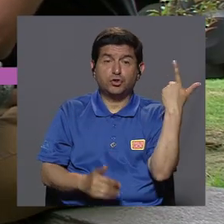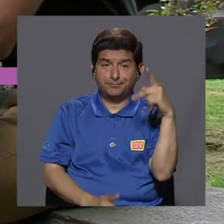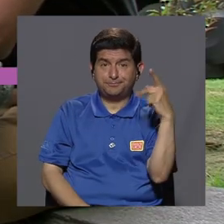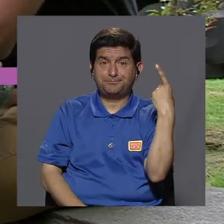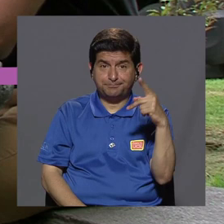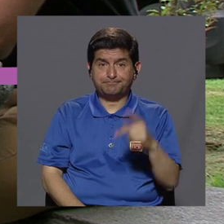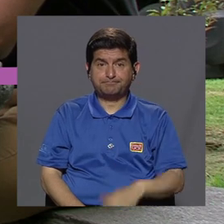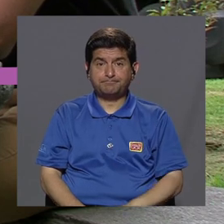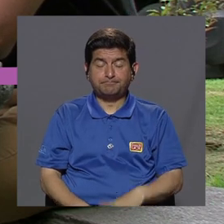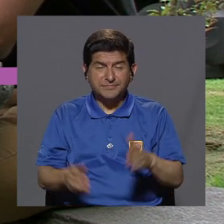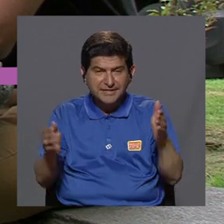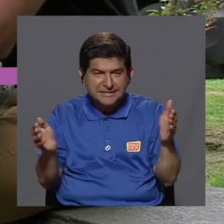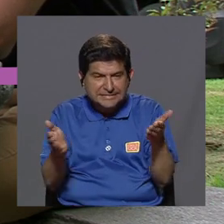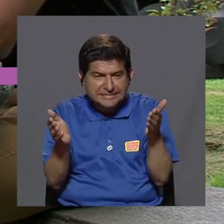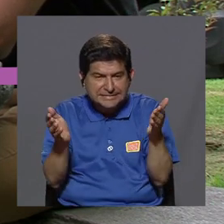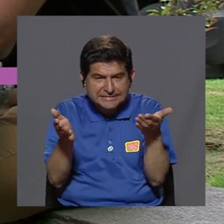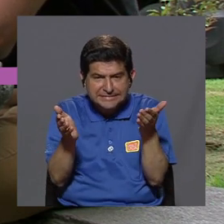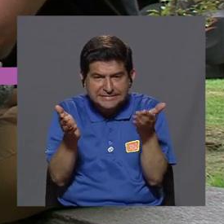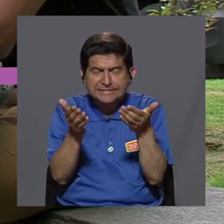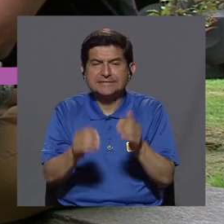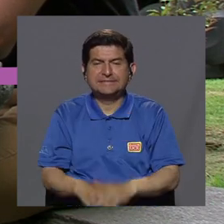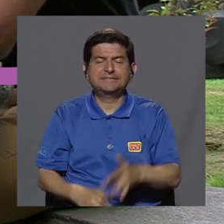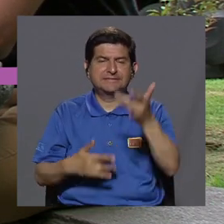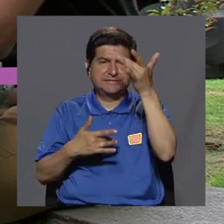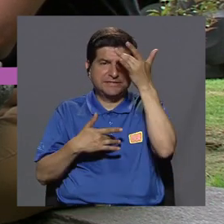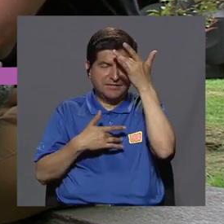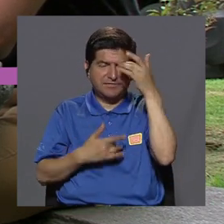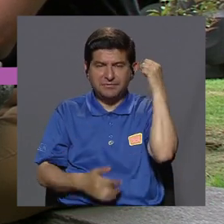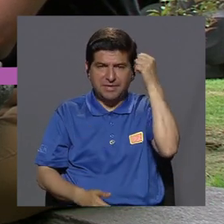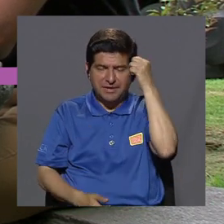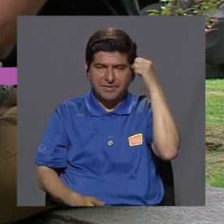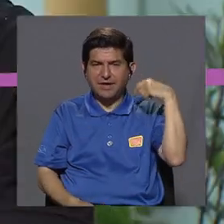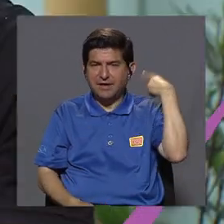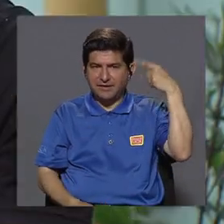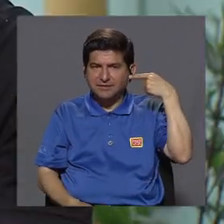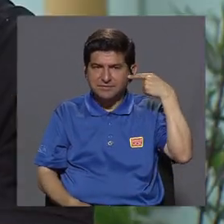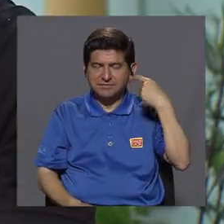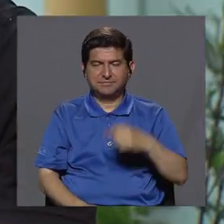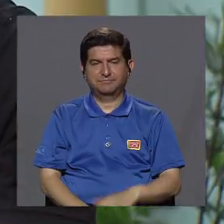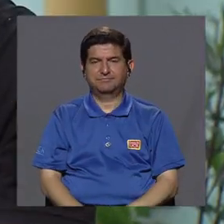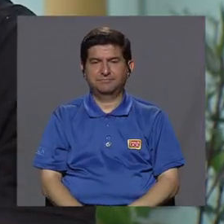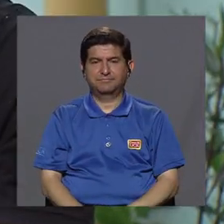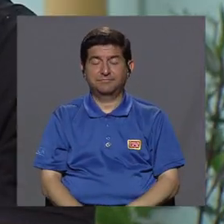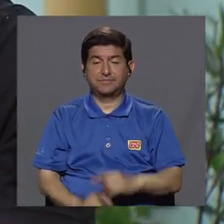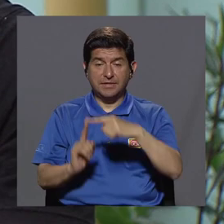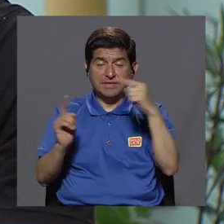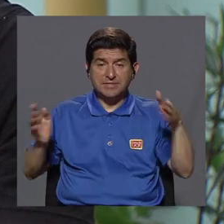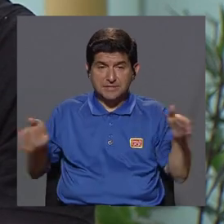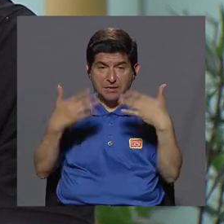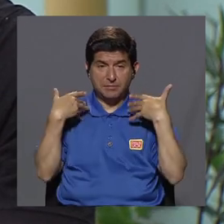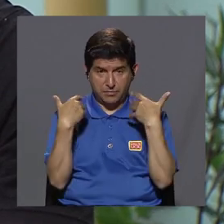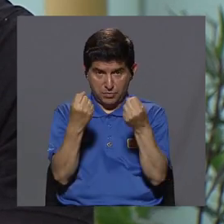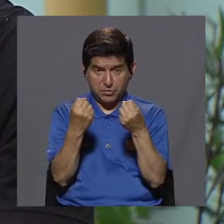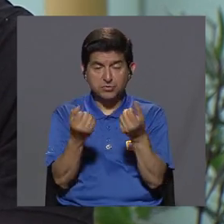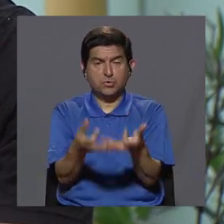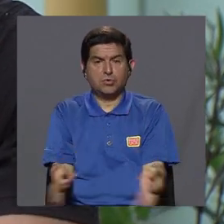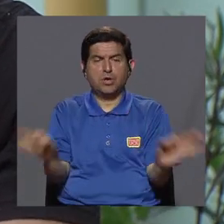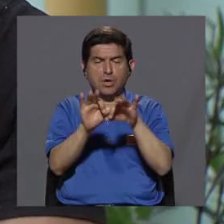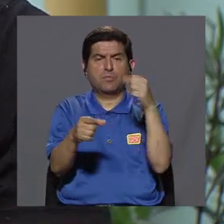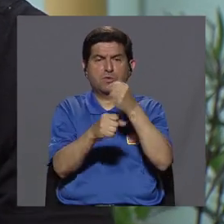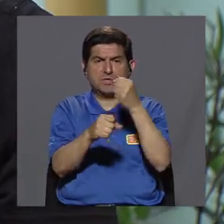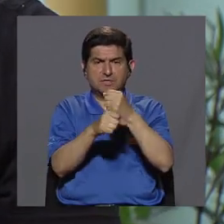factores de riesgo que van a propensar las enfermedades de síndrome de demencial. Entonces, desde promoción es importante